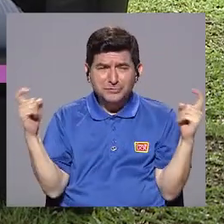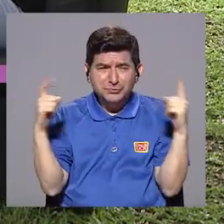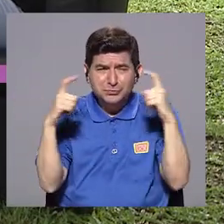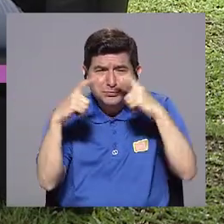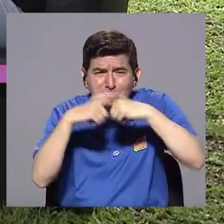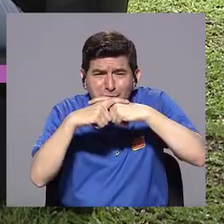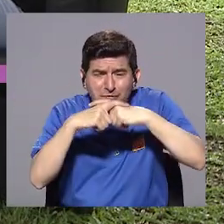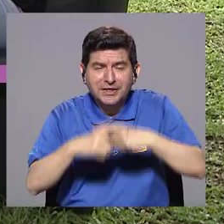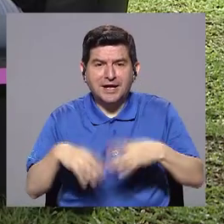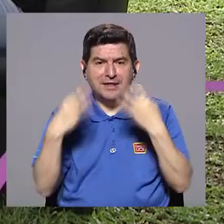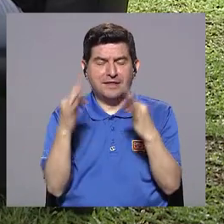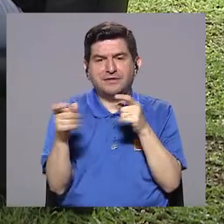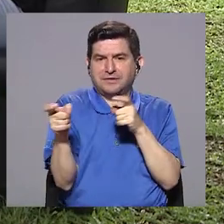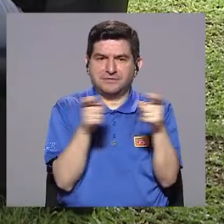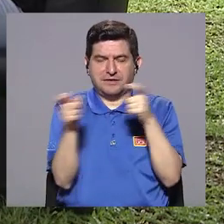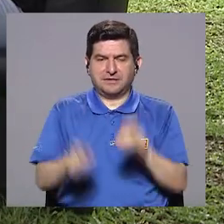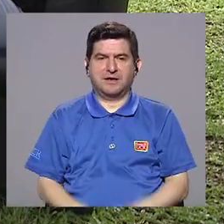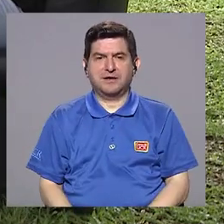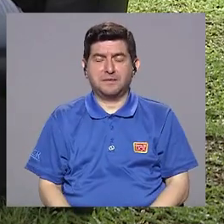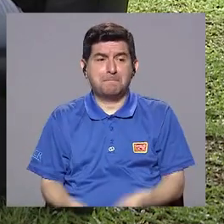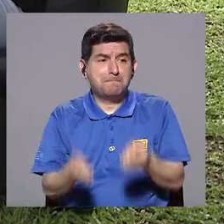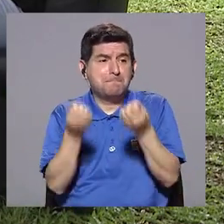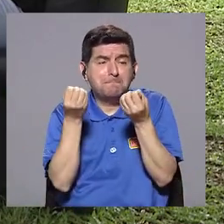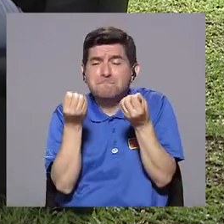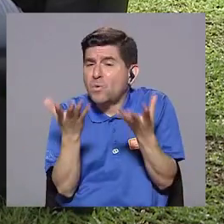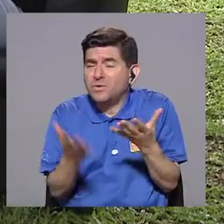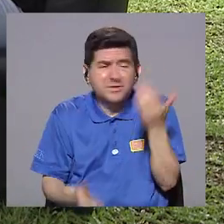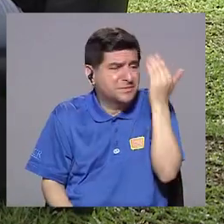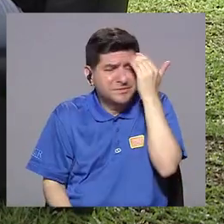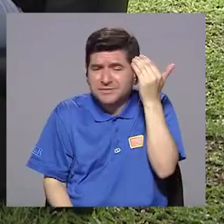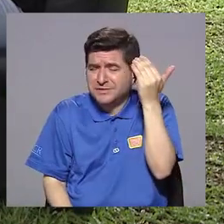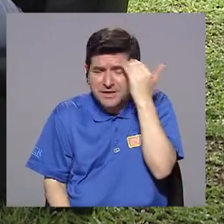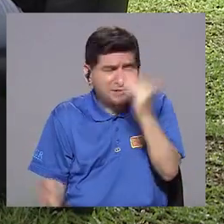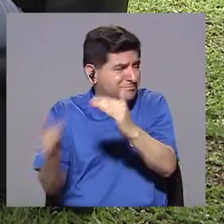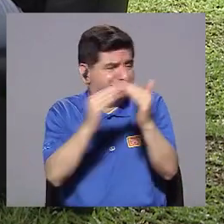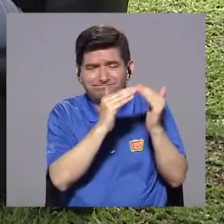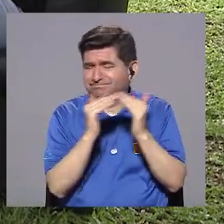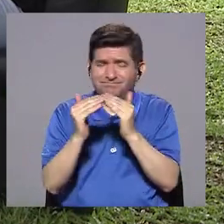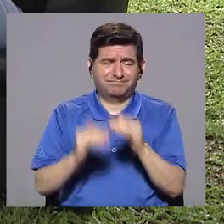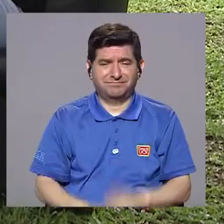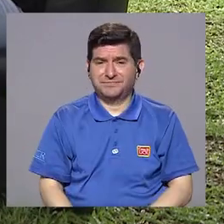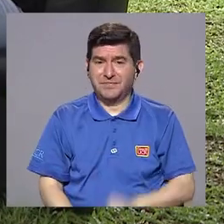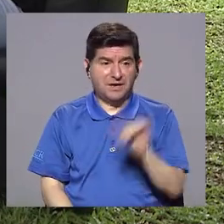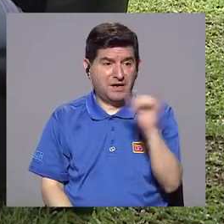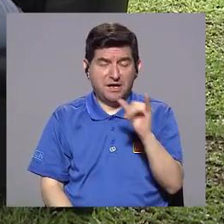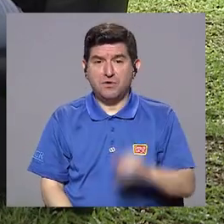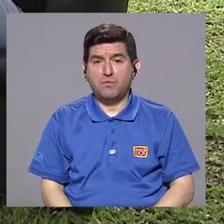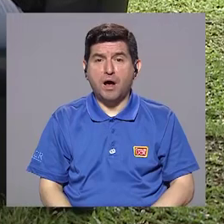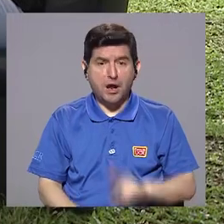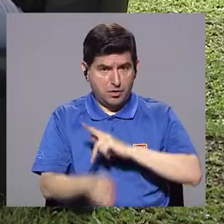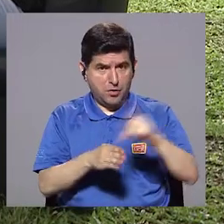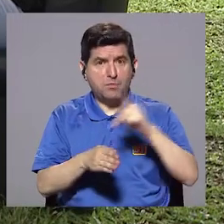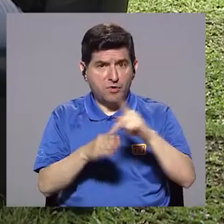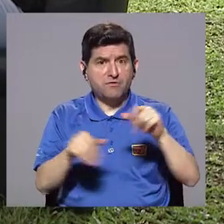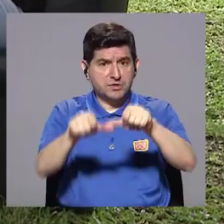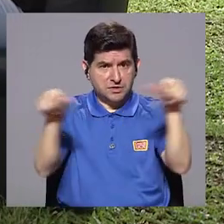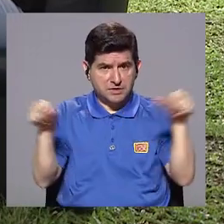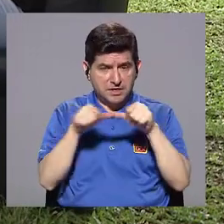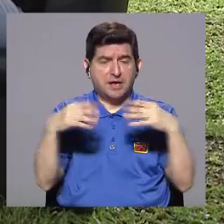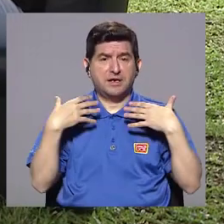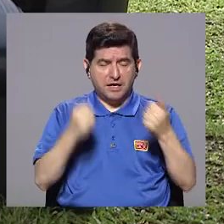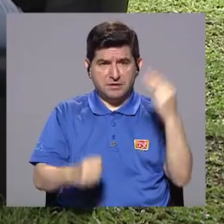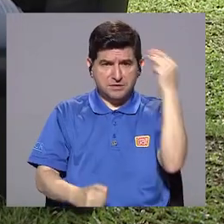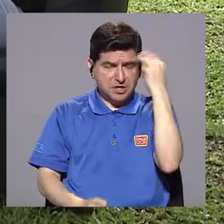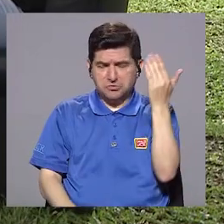complejas de manejar, porque hay muchísimo desconocimiento de parte de la población, incluso de parte de muchos profesionales de la salud